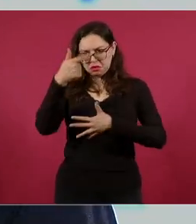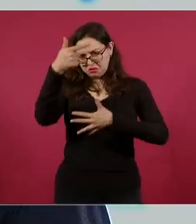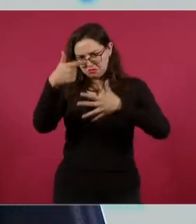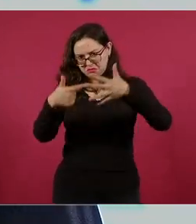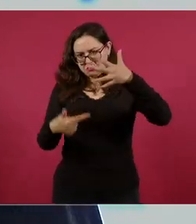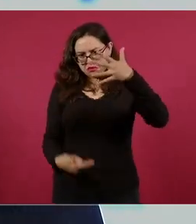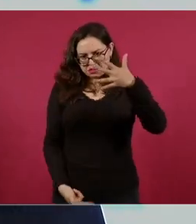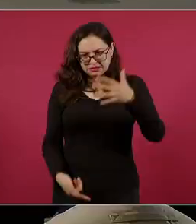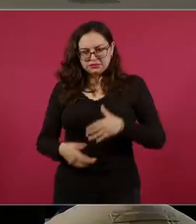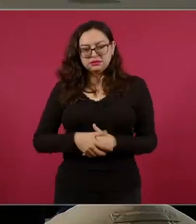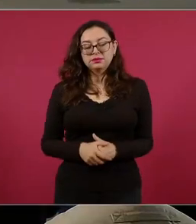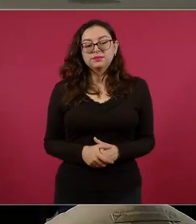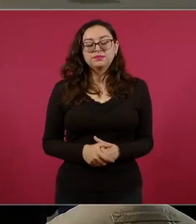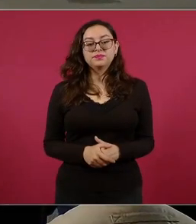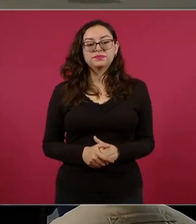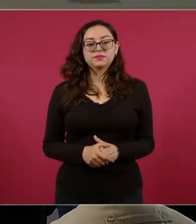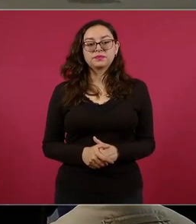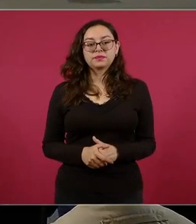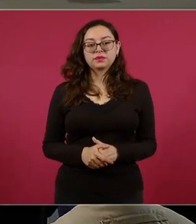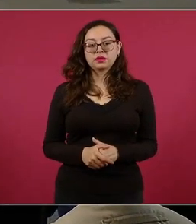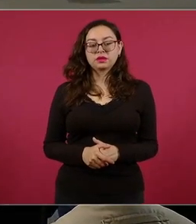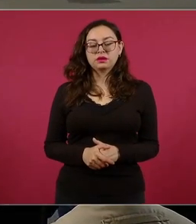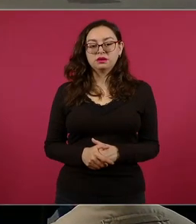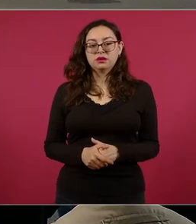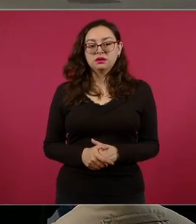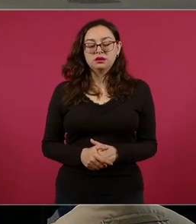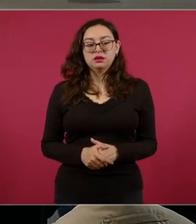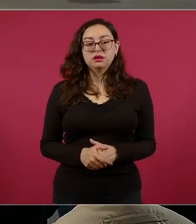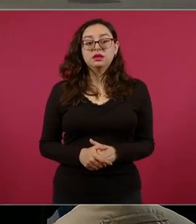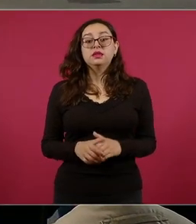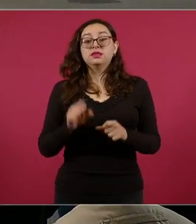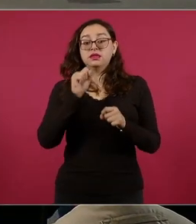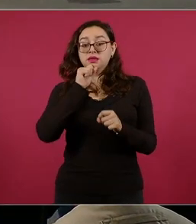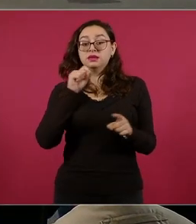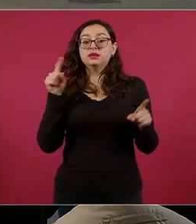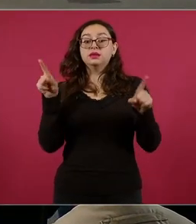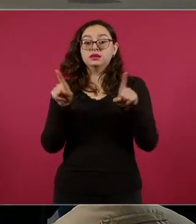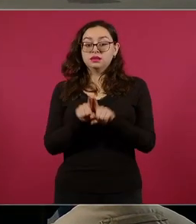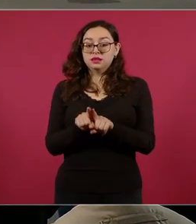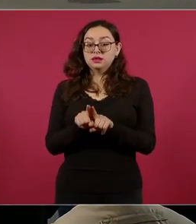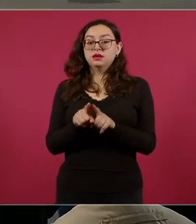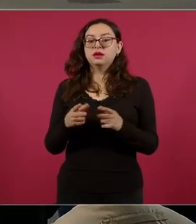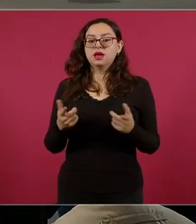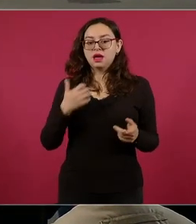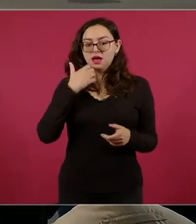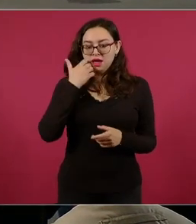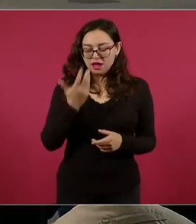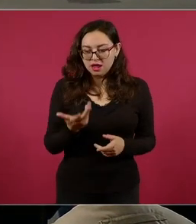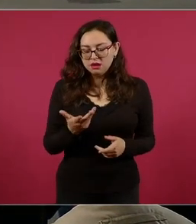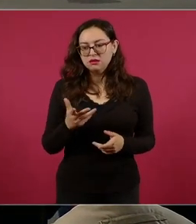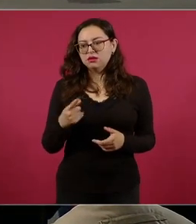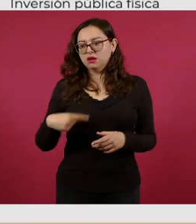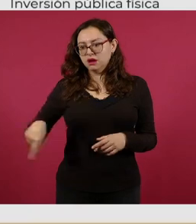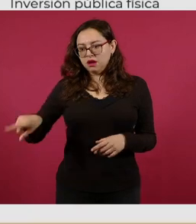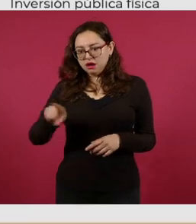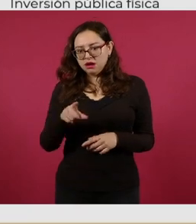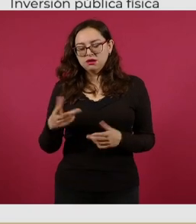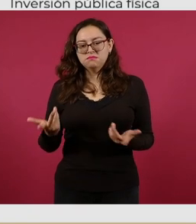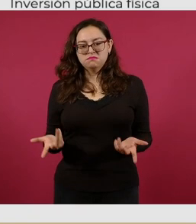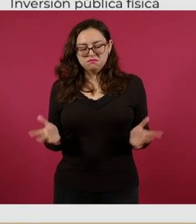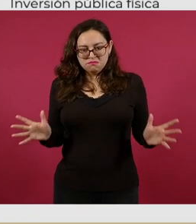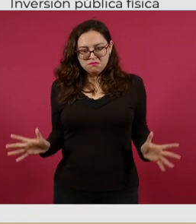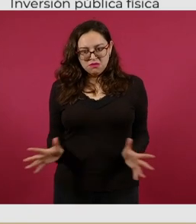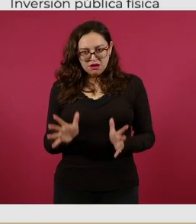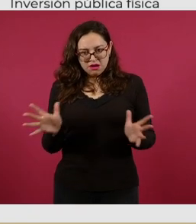Arriba está el reforzamiento de la oferta. Impulsamos la demanda, pero también queremos